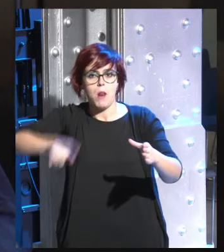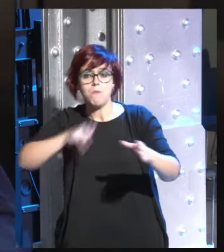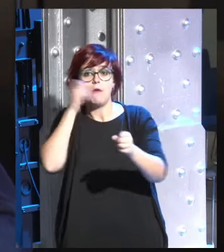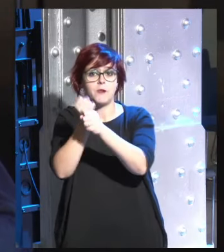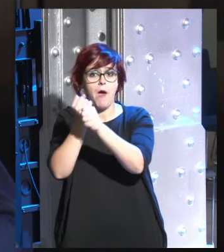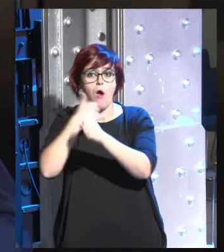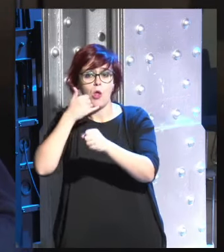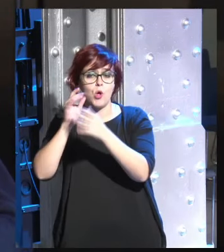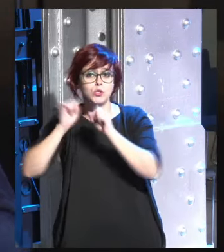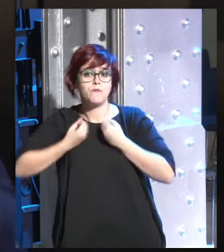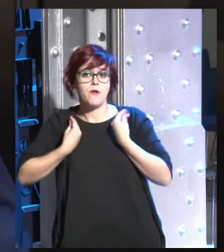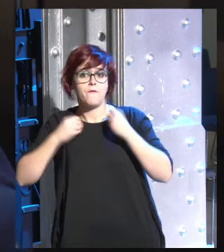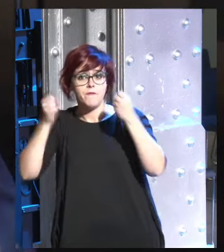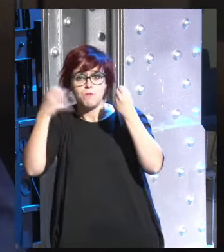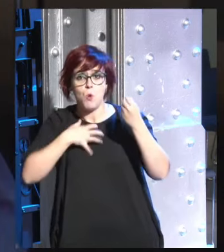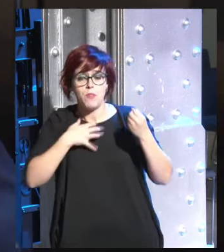podrá sobrevivir